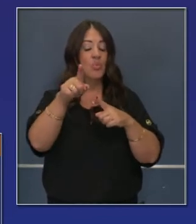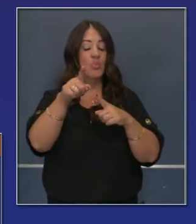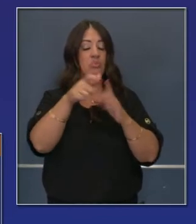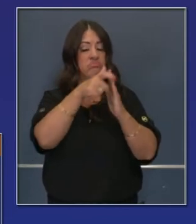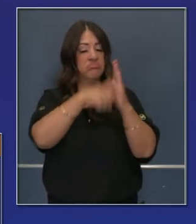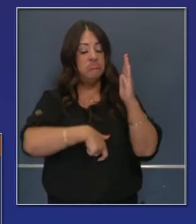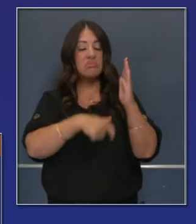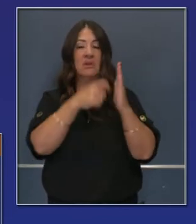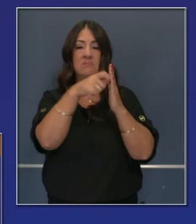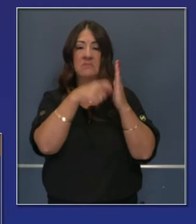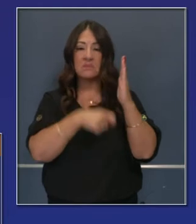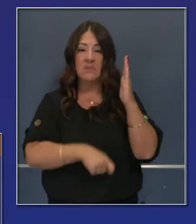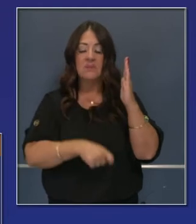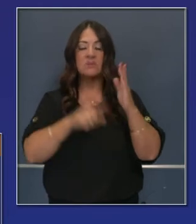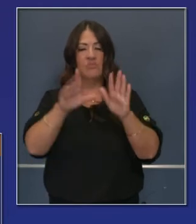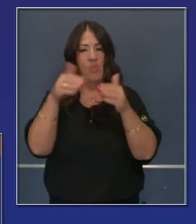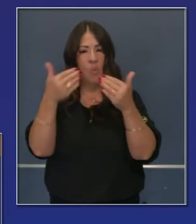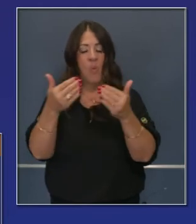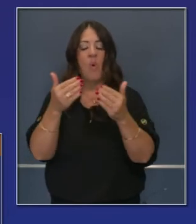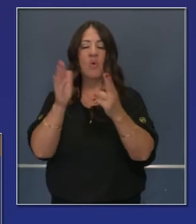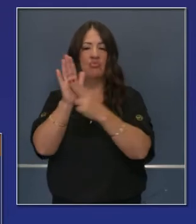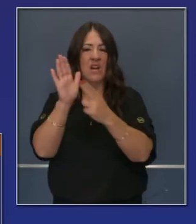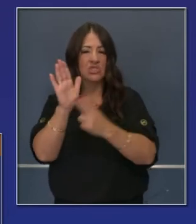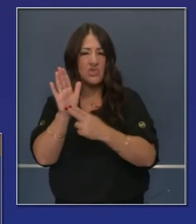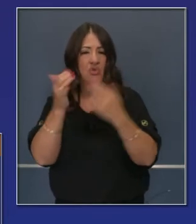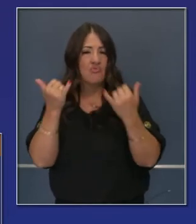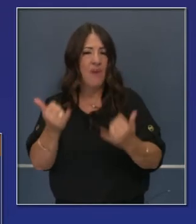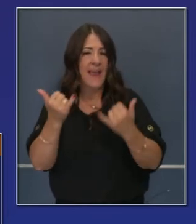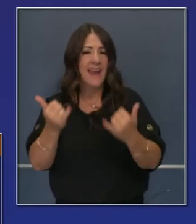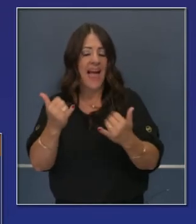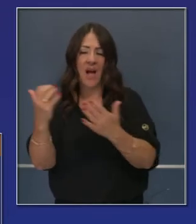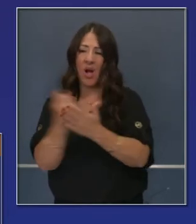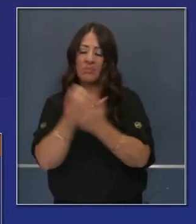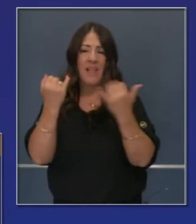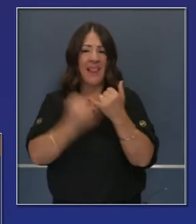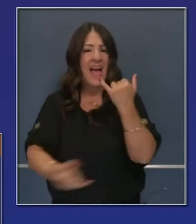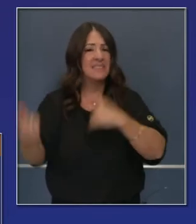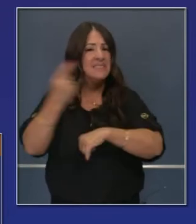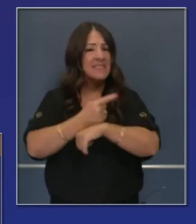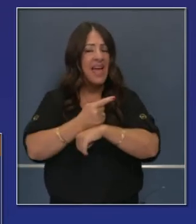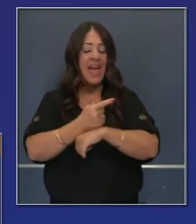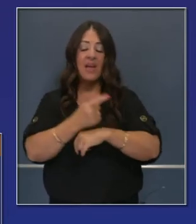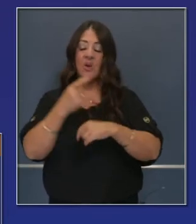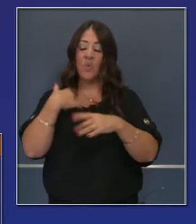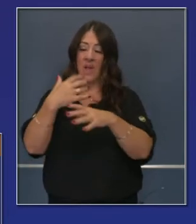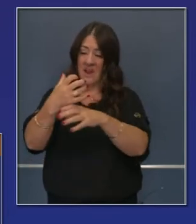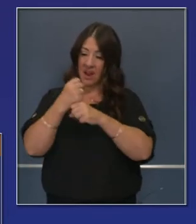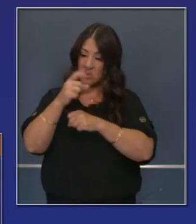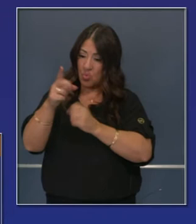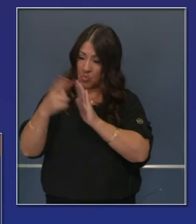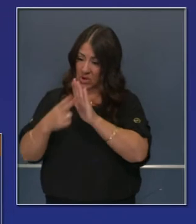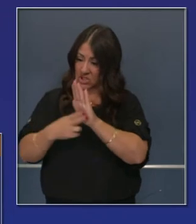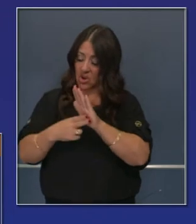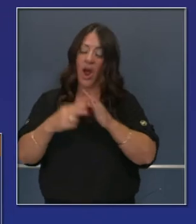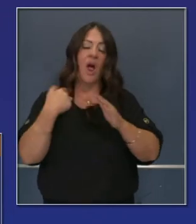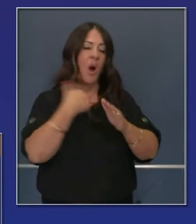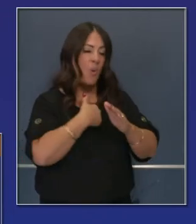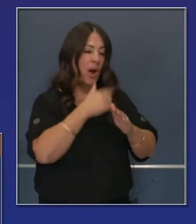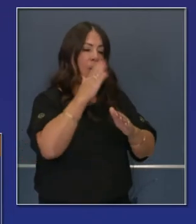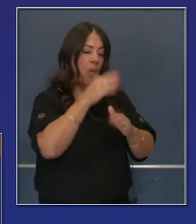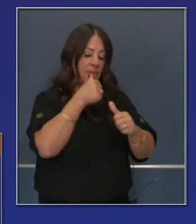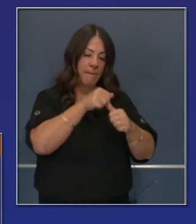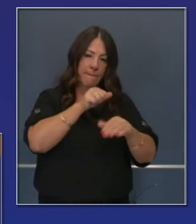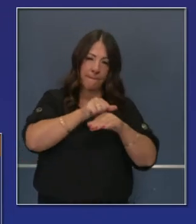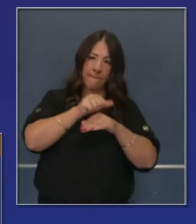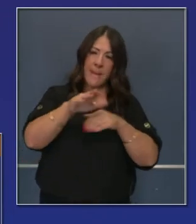que muchos de nosotros hemos disfrutado, pues regístrense para que reciban su boleta por correo. Y tengan